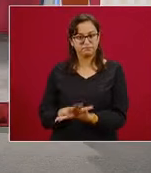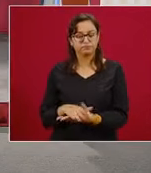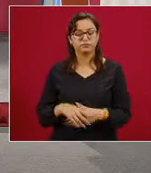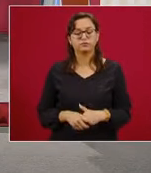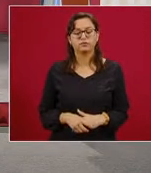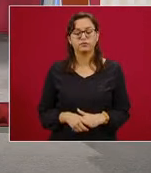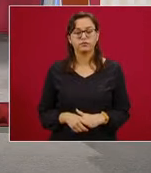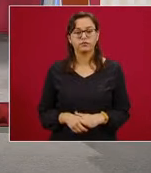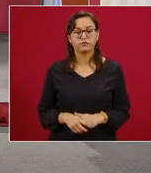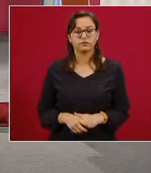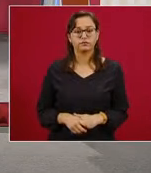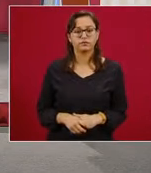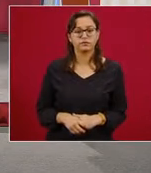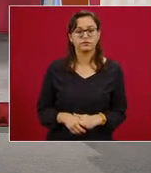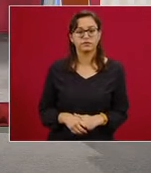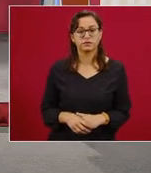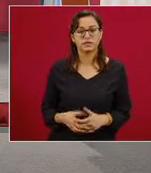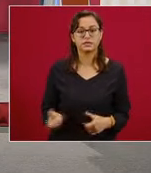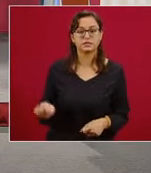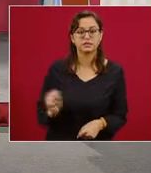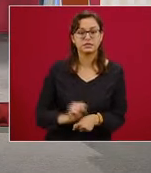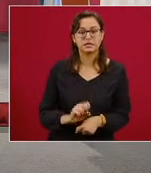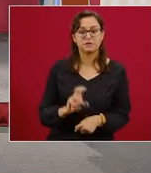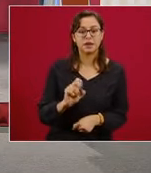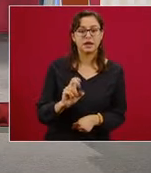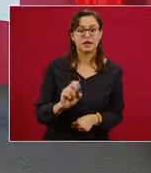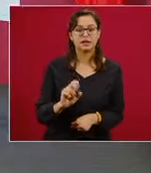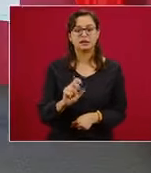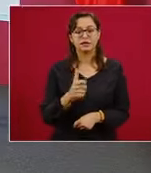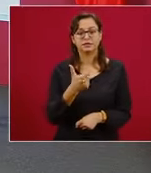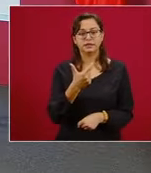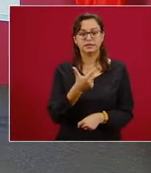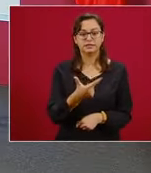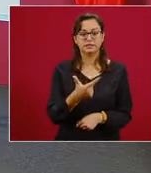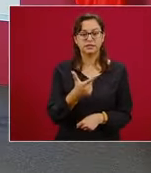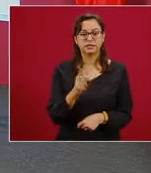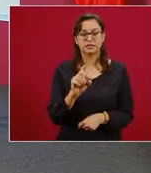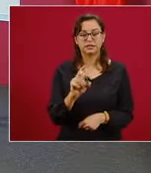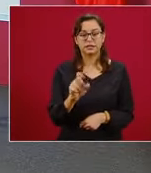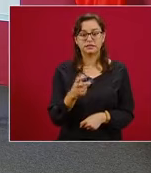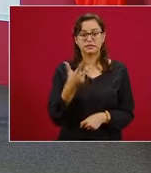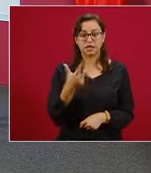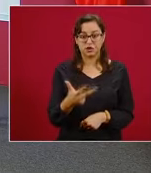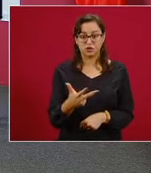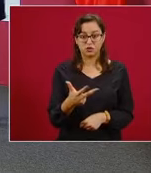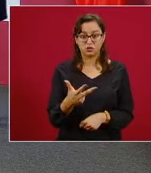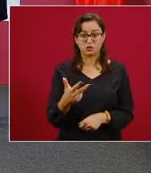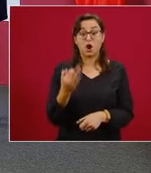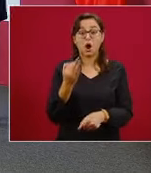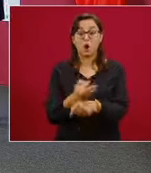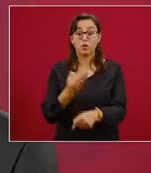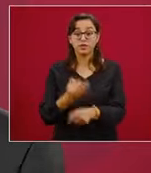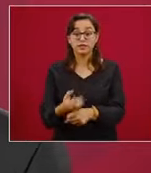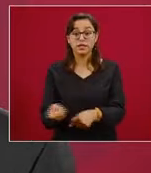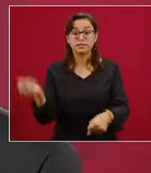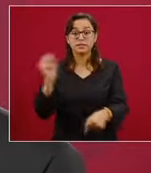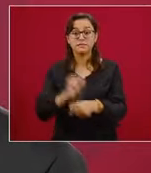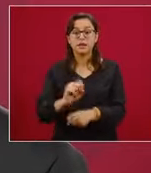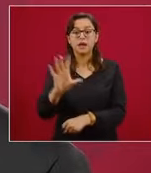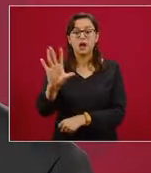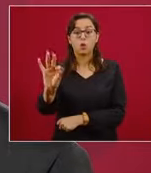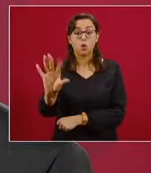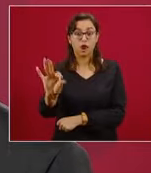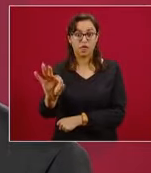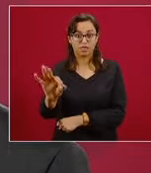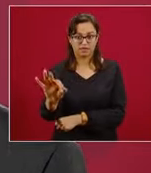reciente es el cambio entre la semana 37 y la 38. En este momento estamos viviendo la semana 40, pero